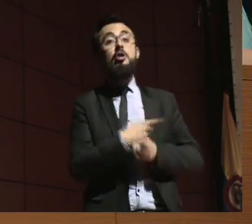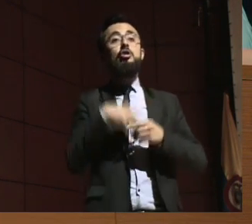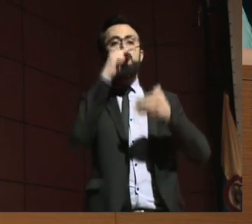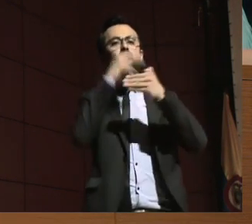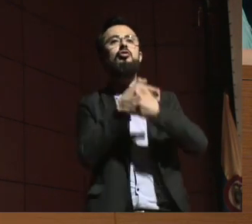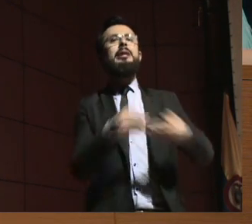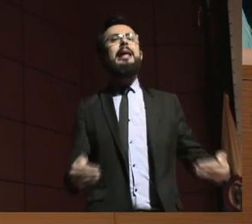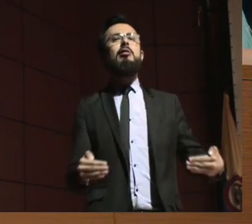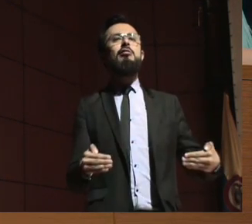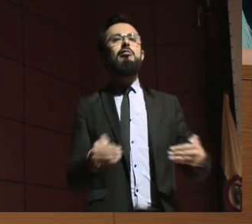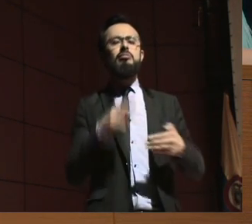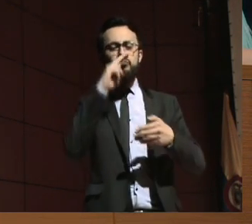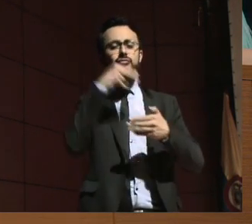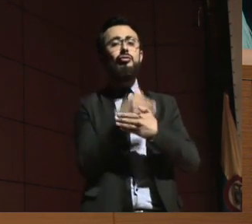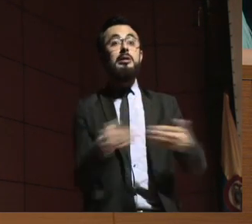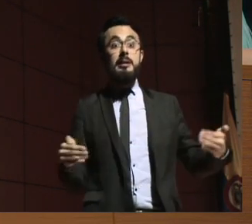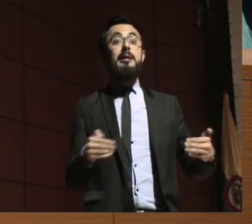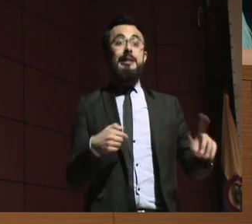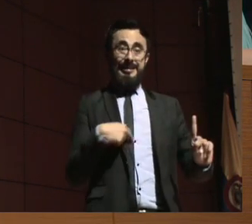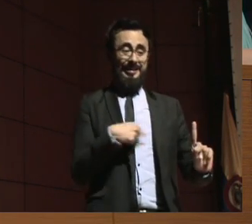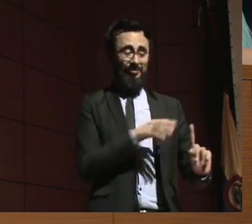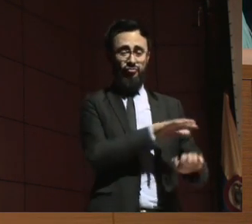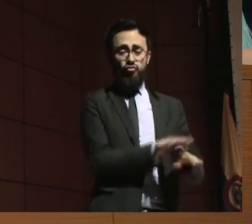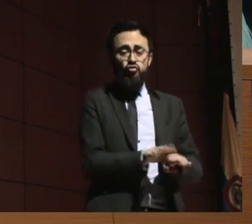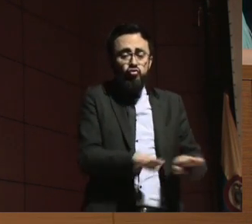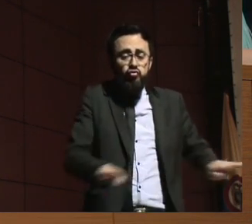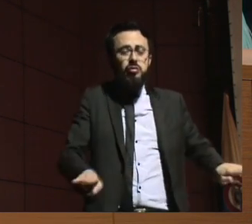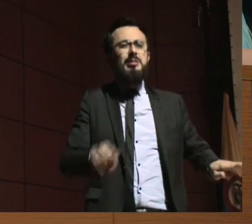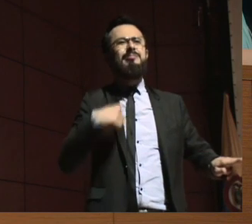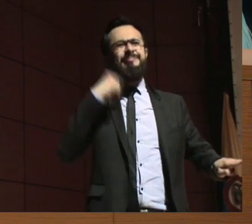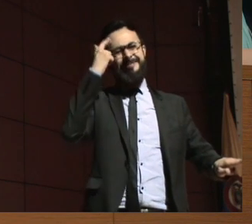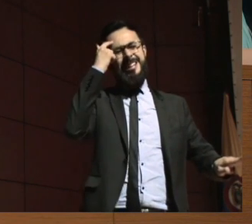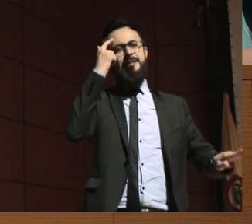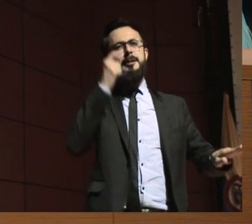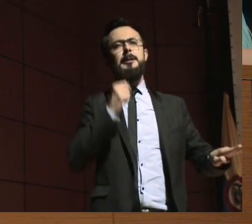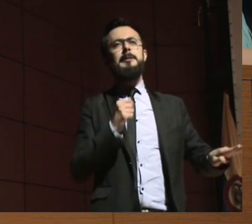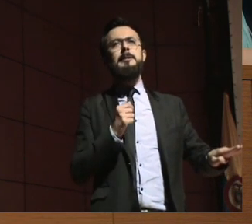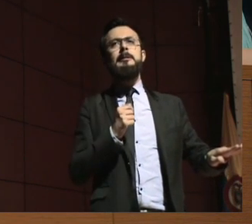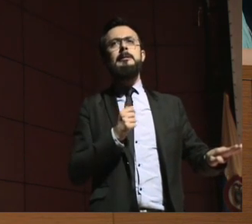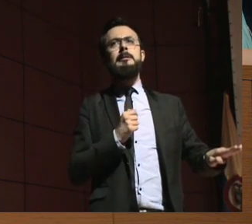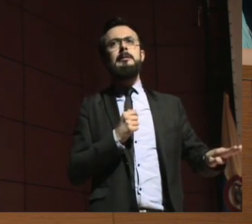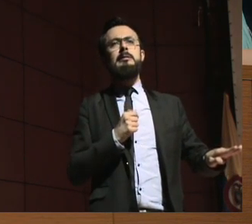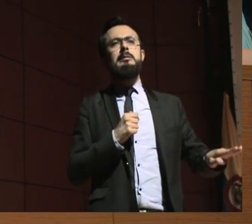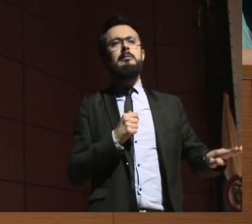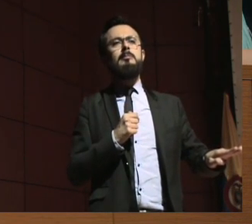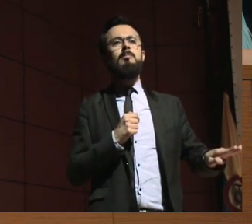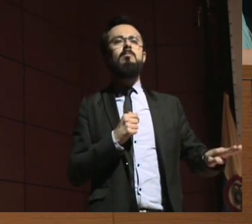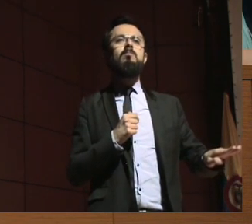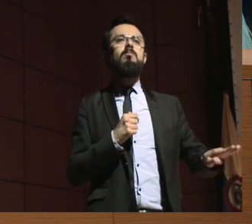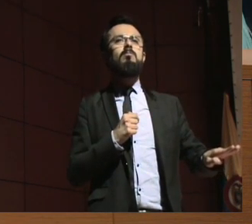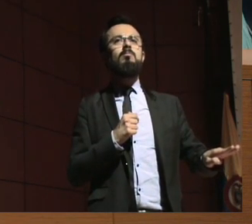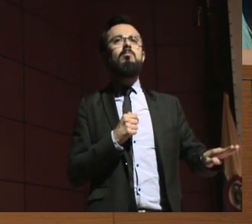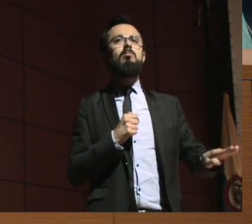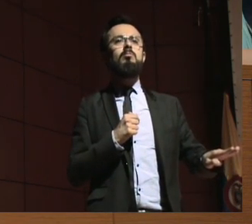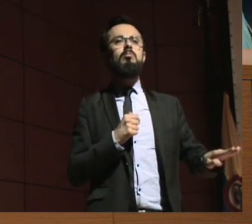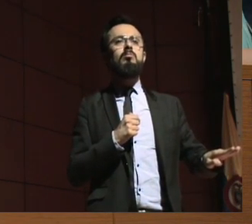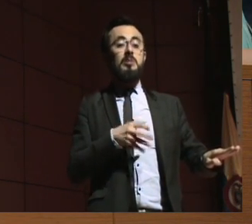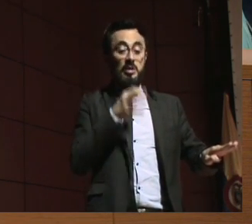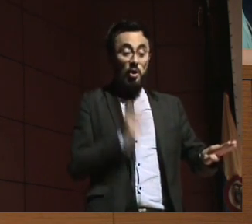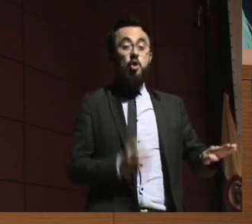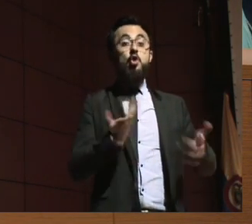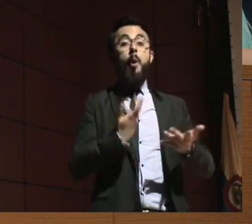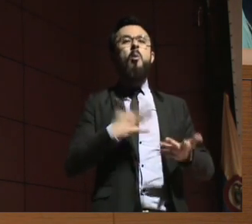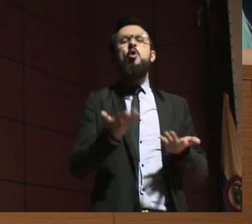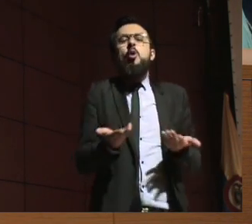si bien es cierto que es el interés superior lo que atraviesa toda la realización de